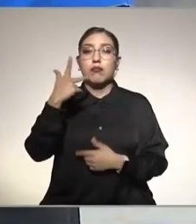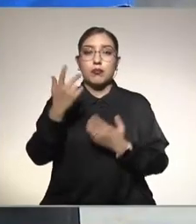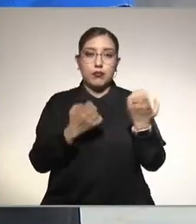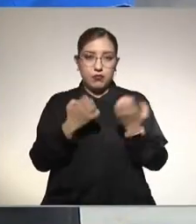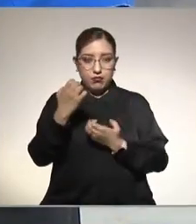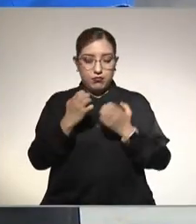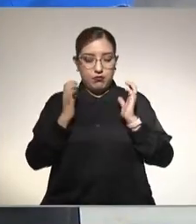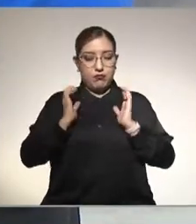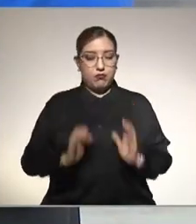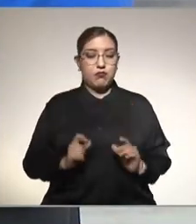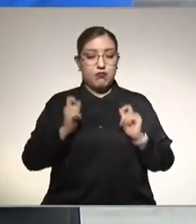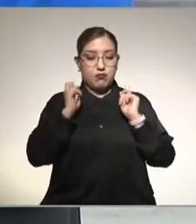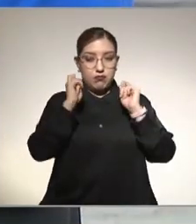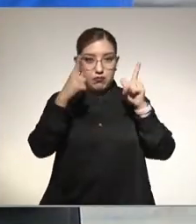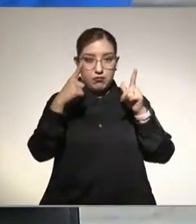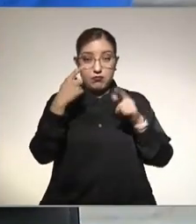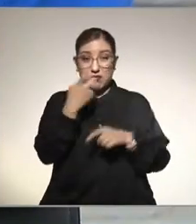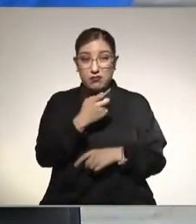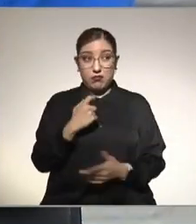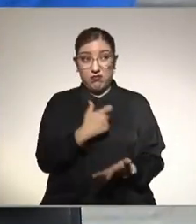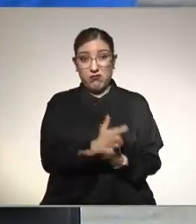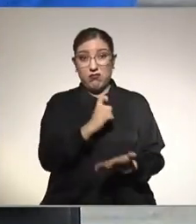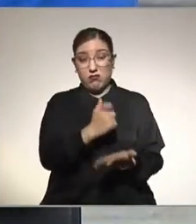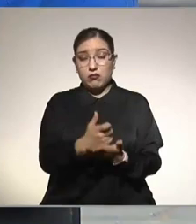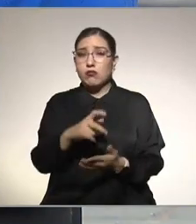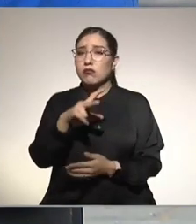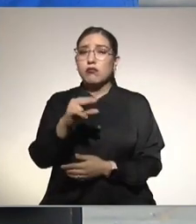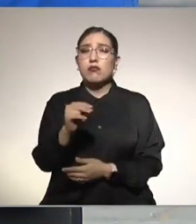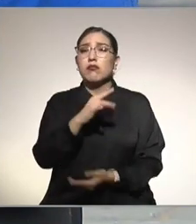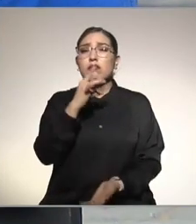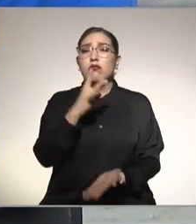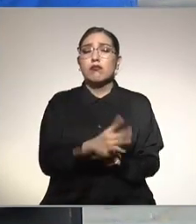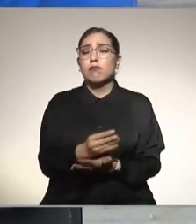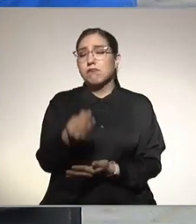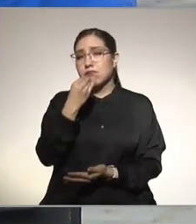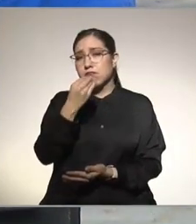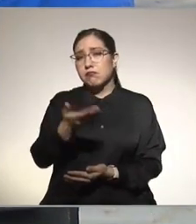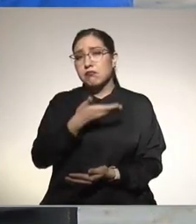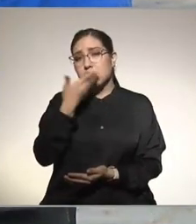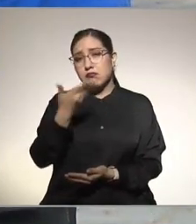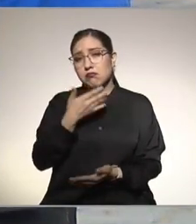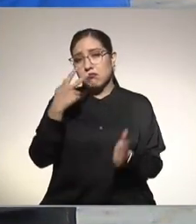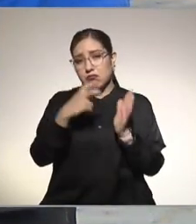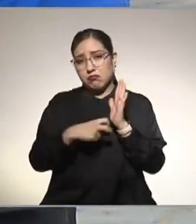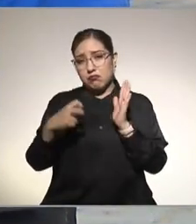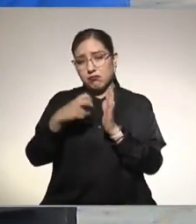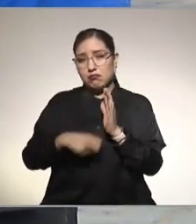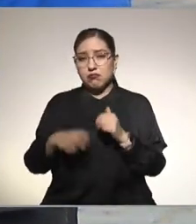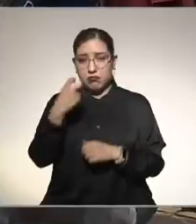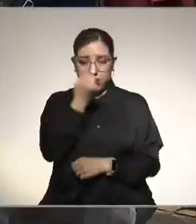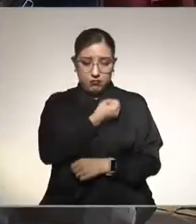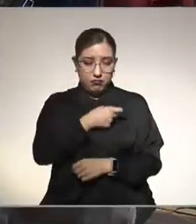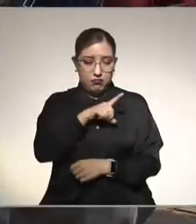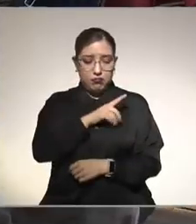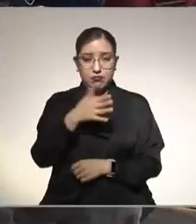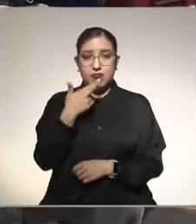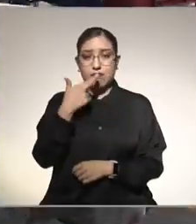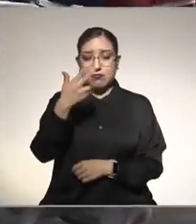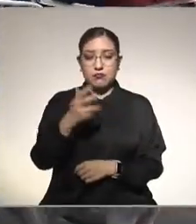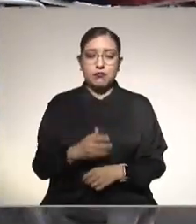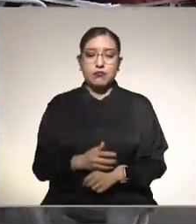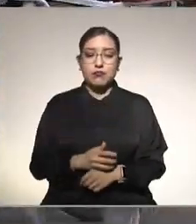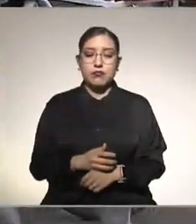lo cual realmente no tenemos que pagar por ello sino solo es cambiar nuestros hábitos para poder mejorar nuestra salud es fácil darse cuenta cuando